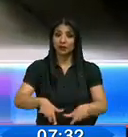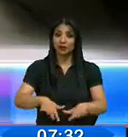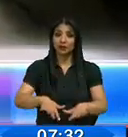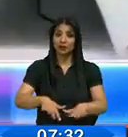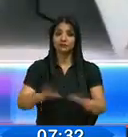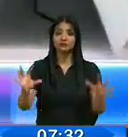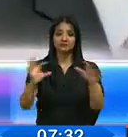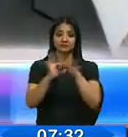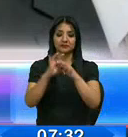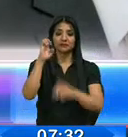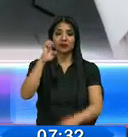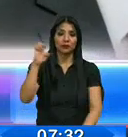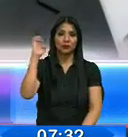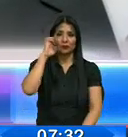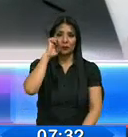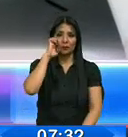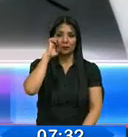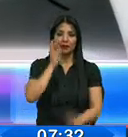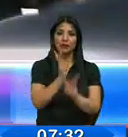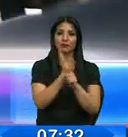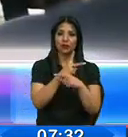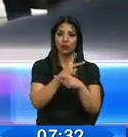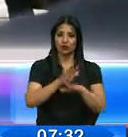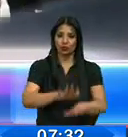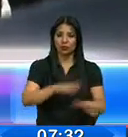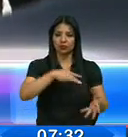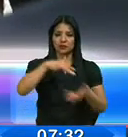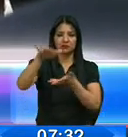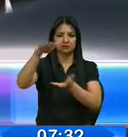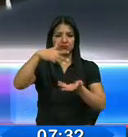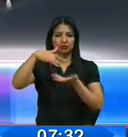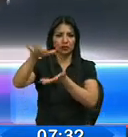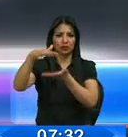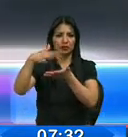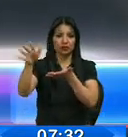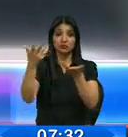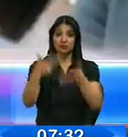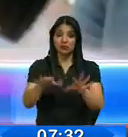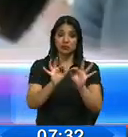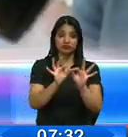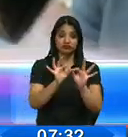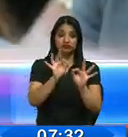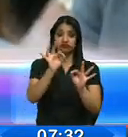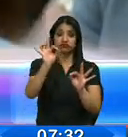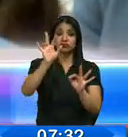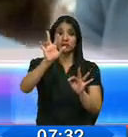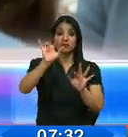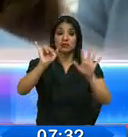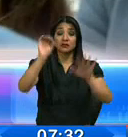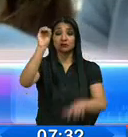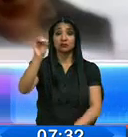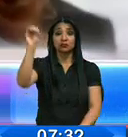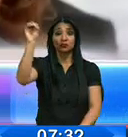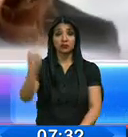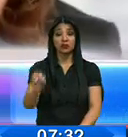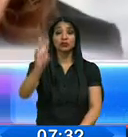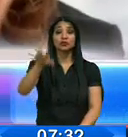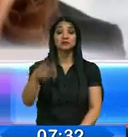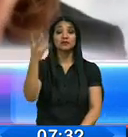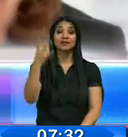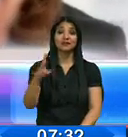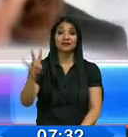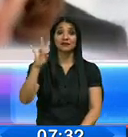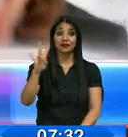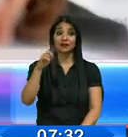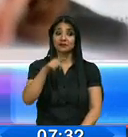de la Unión Europea. Las exportaciones de este sector habrían incrementado en un 36% en el 2017, año